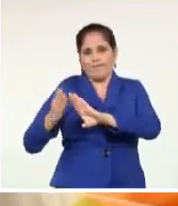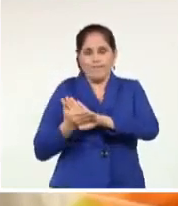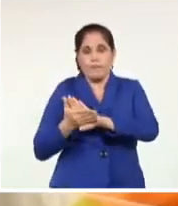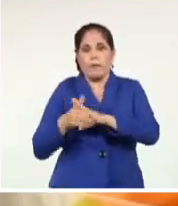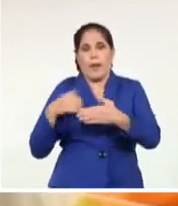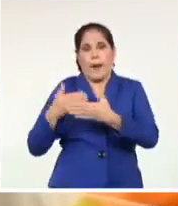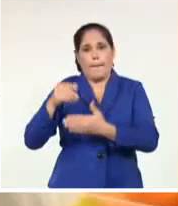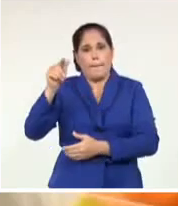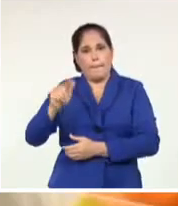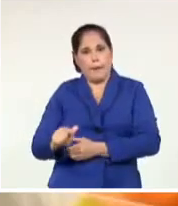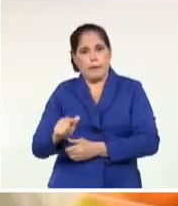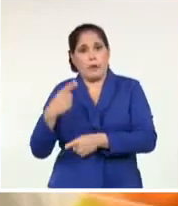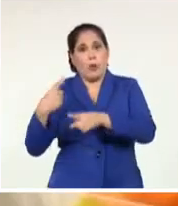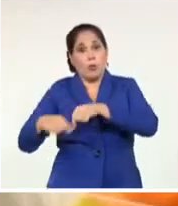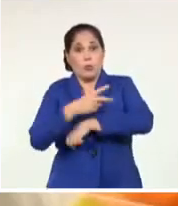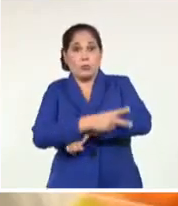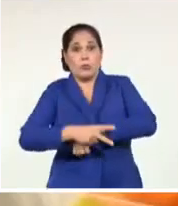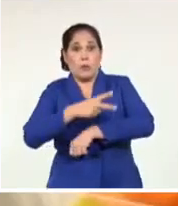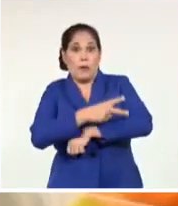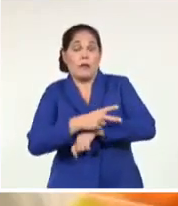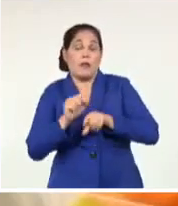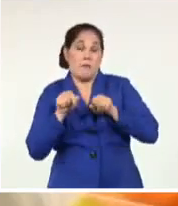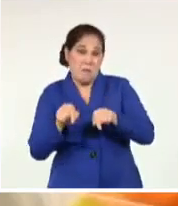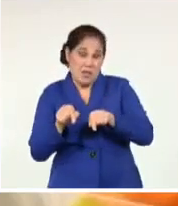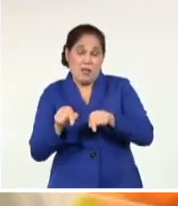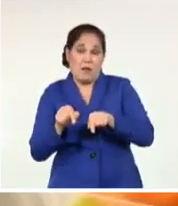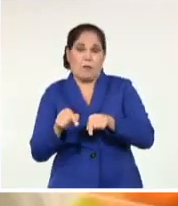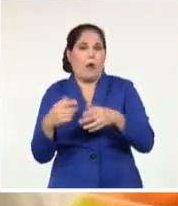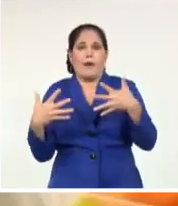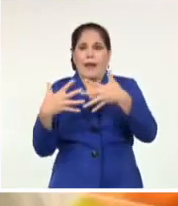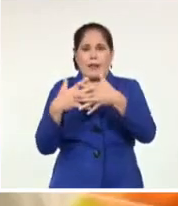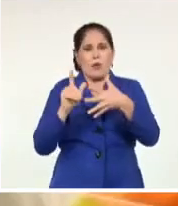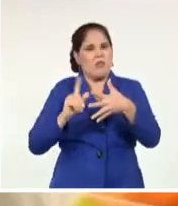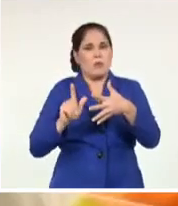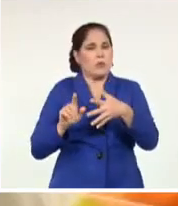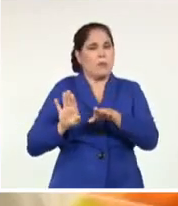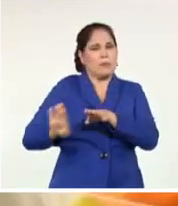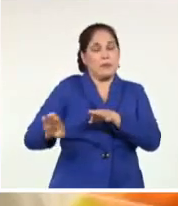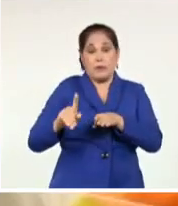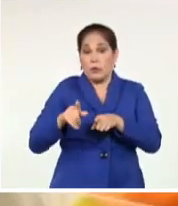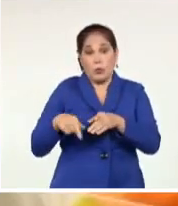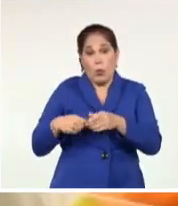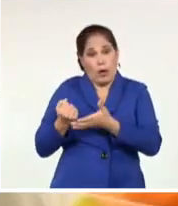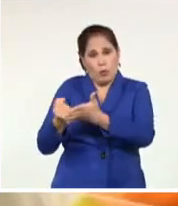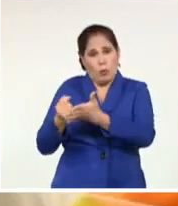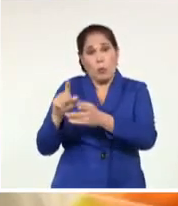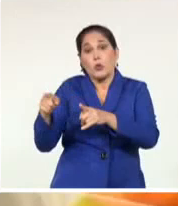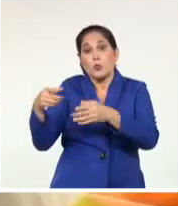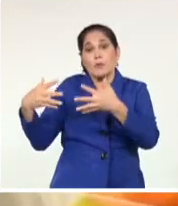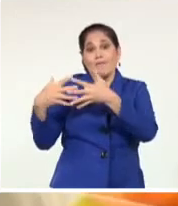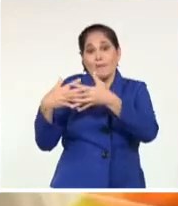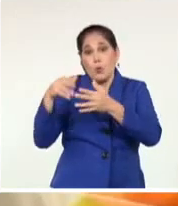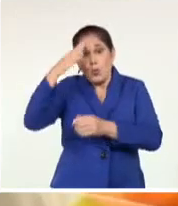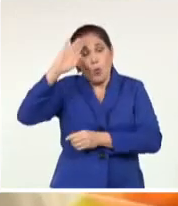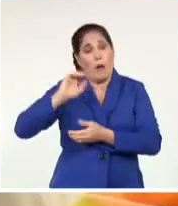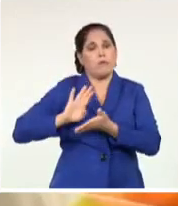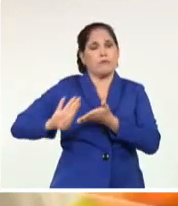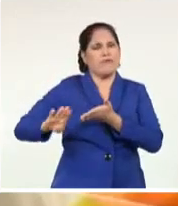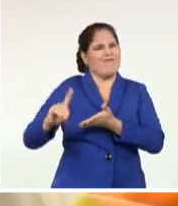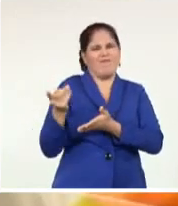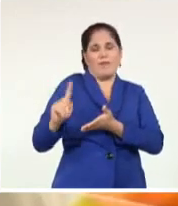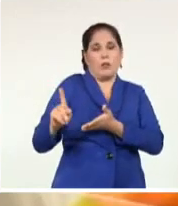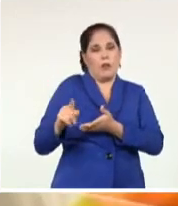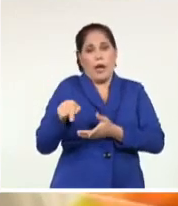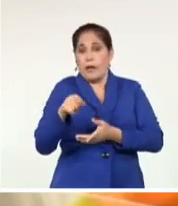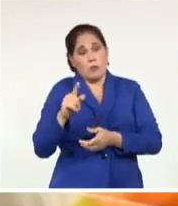empresarios o a países que puedan tener estas relaciones totalmente deplorables. No coincidimos con esa actitud,